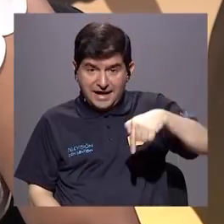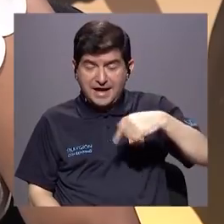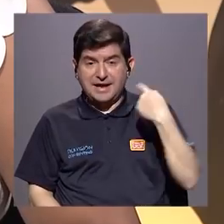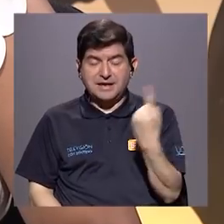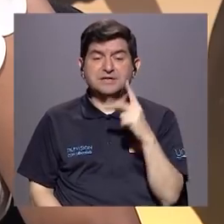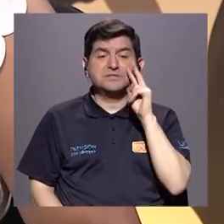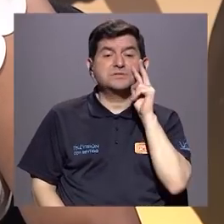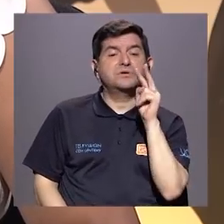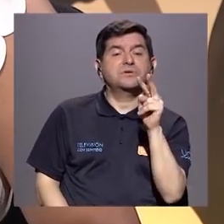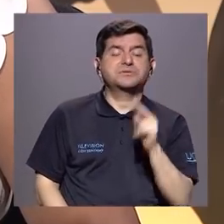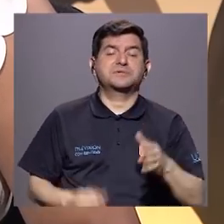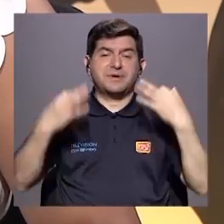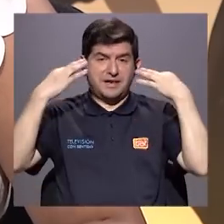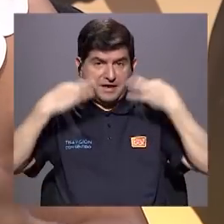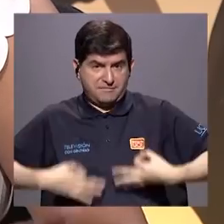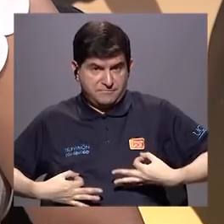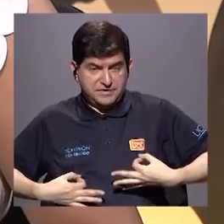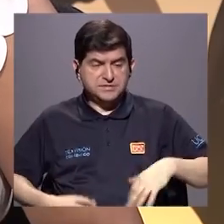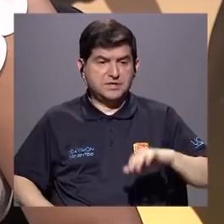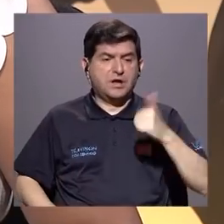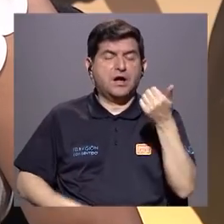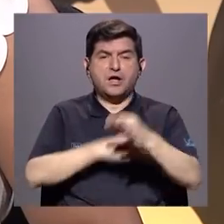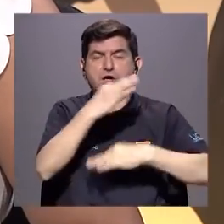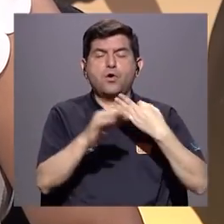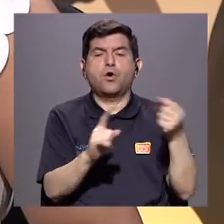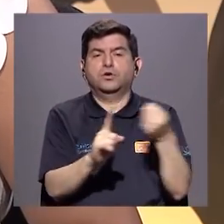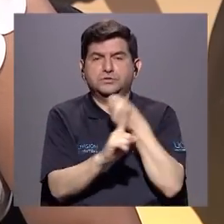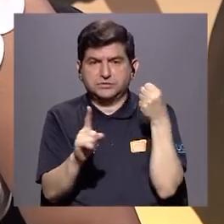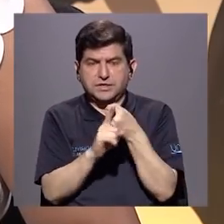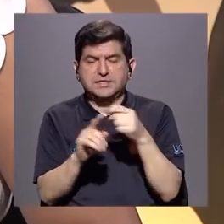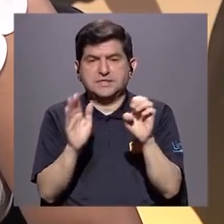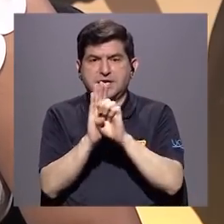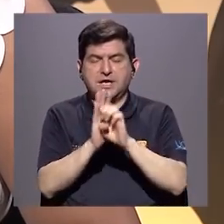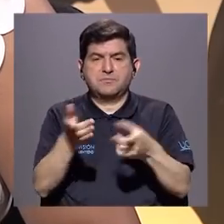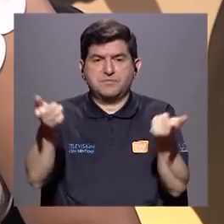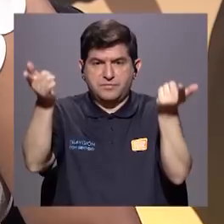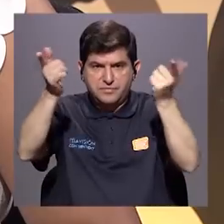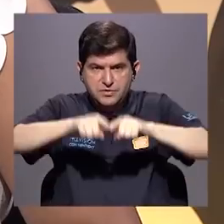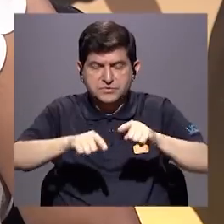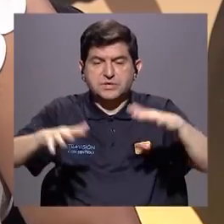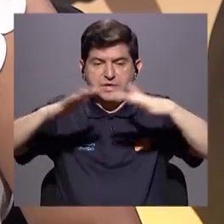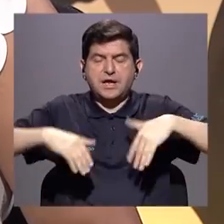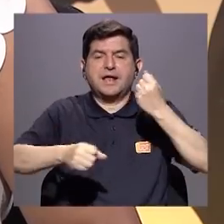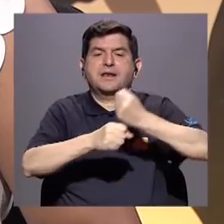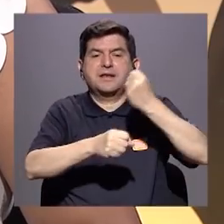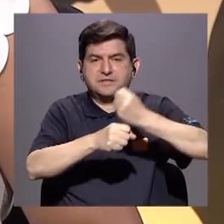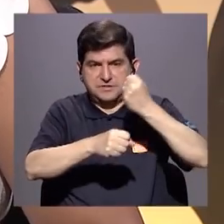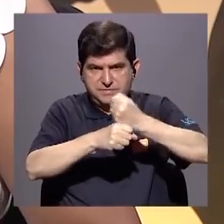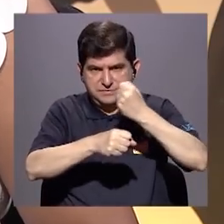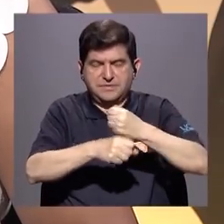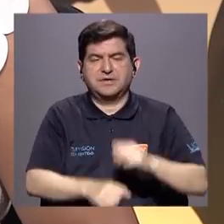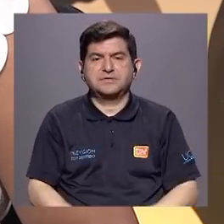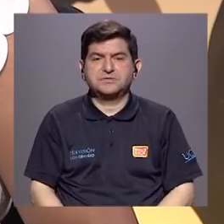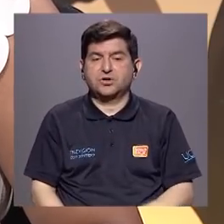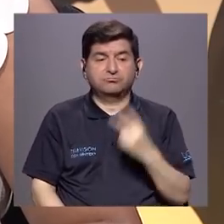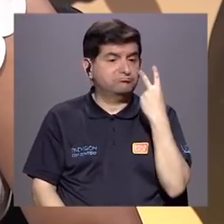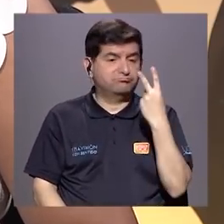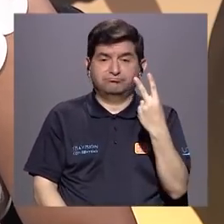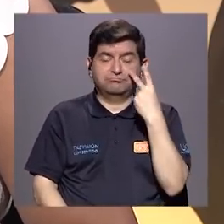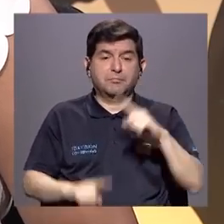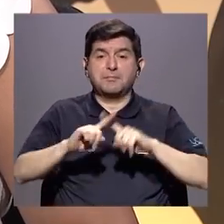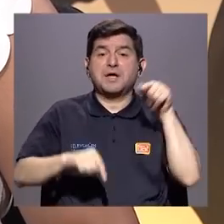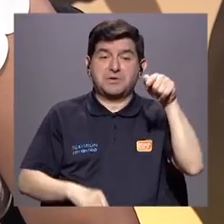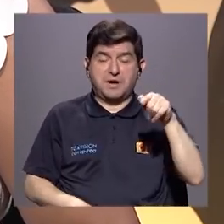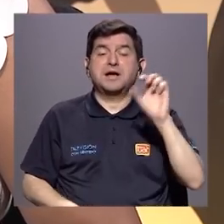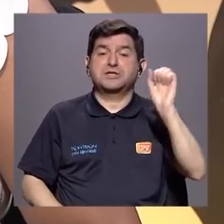solamente observamos el físico en el bullying. En otros tipos de violencia, por ejemplo, en la que ocurre en el ámbito laboral, como mobbing, no lo vemos. Pero